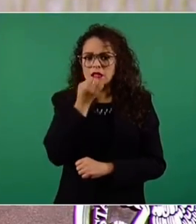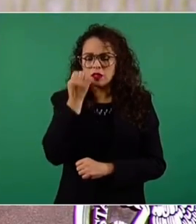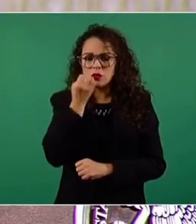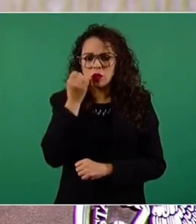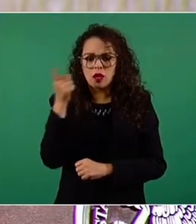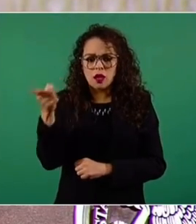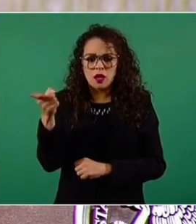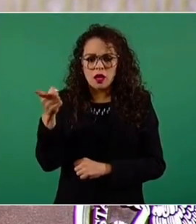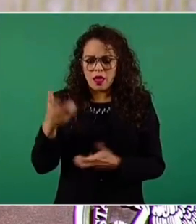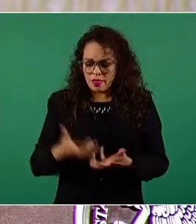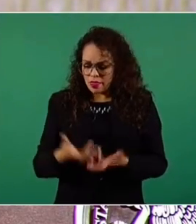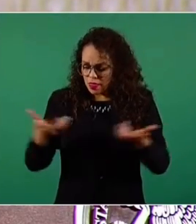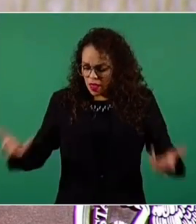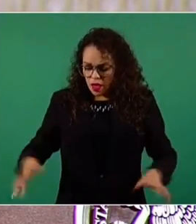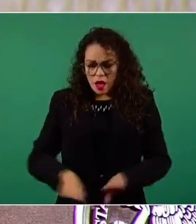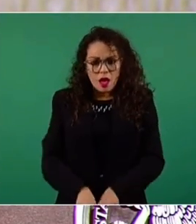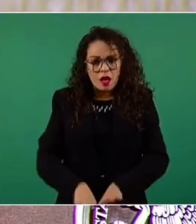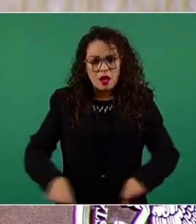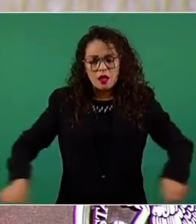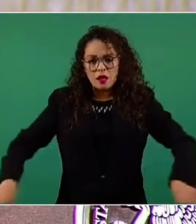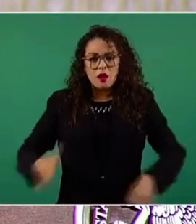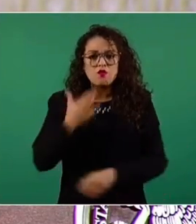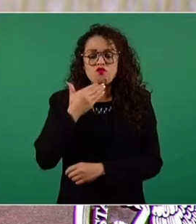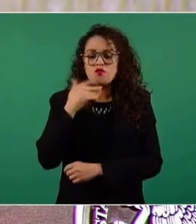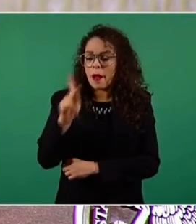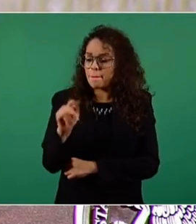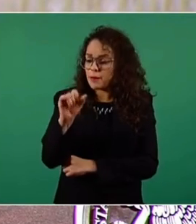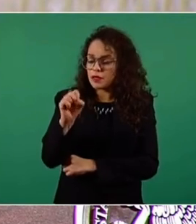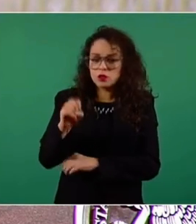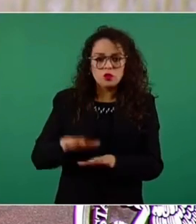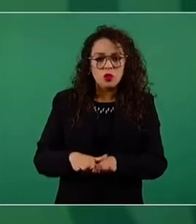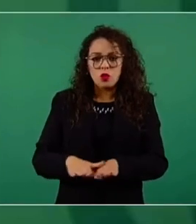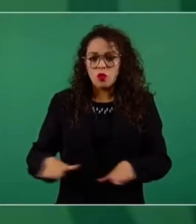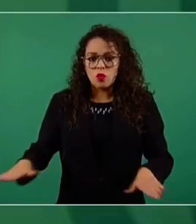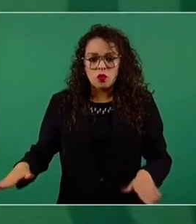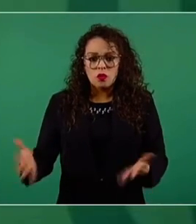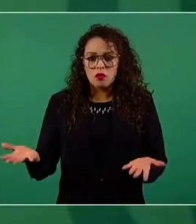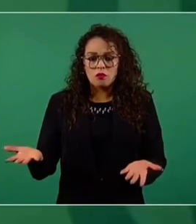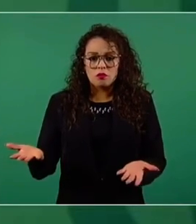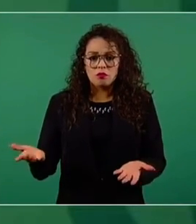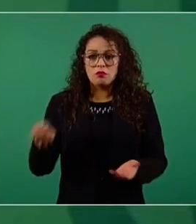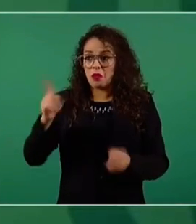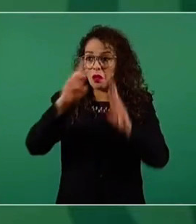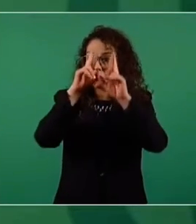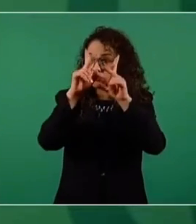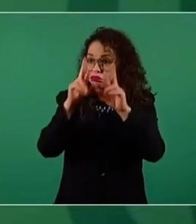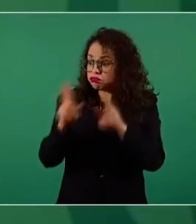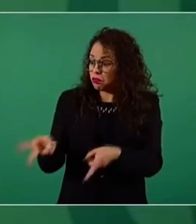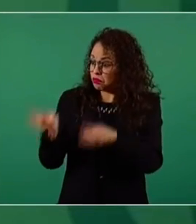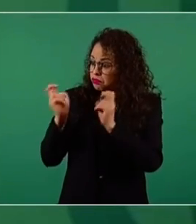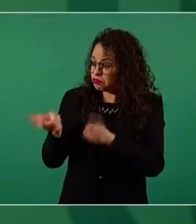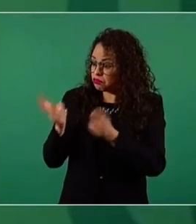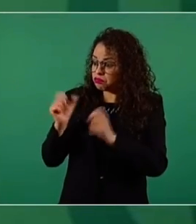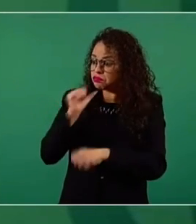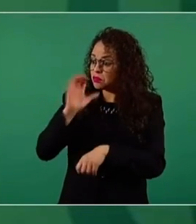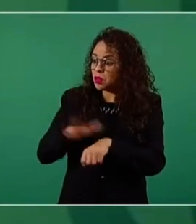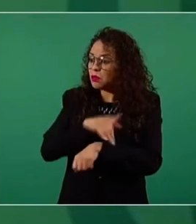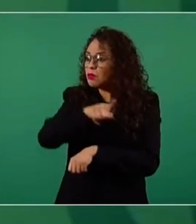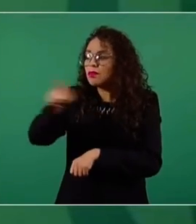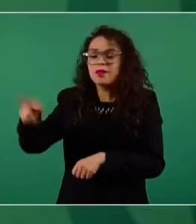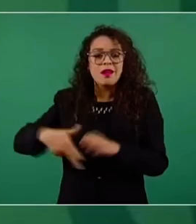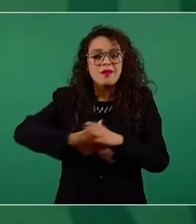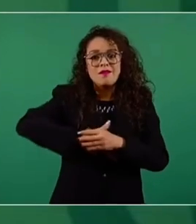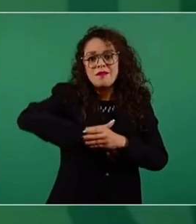piso de tierra y que no estaba vandalizada porque no se podían robar nada, porque no había ni qué